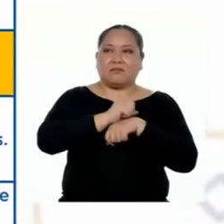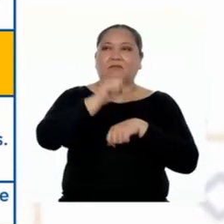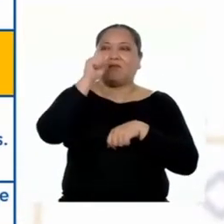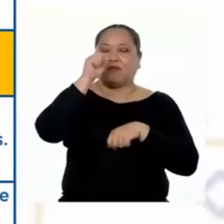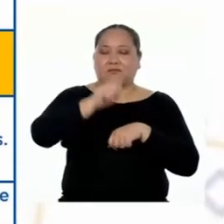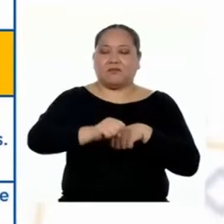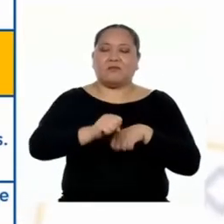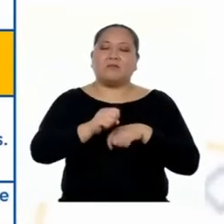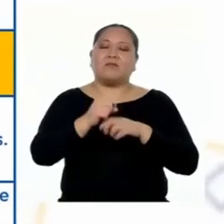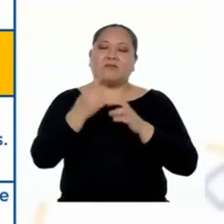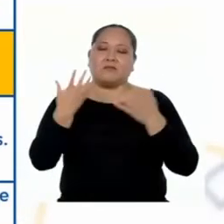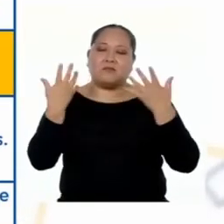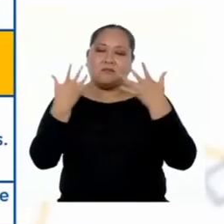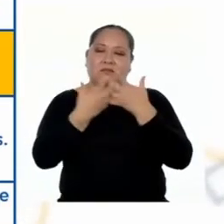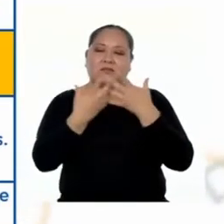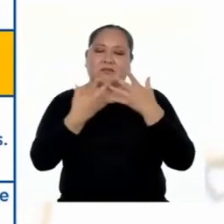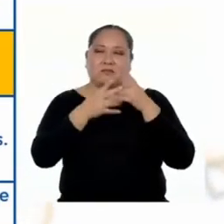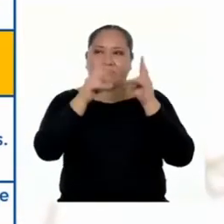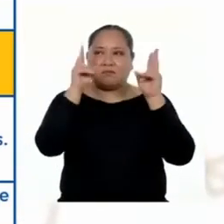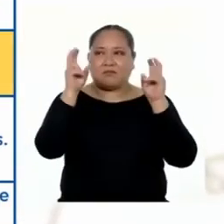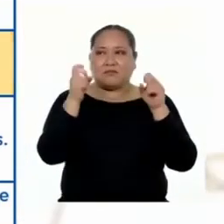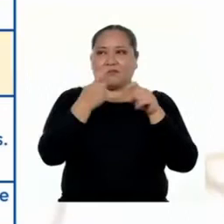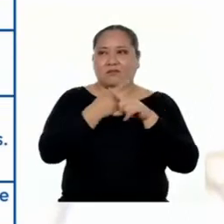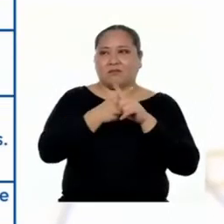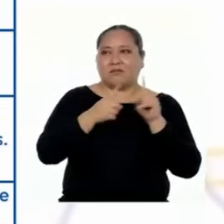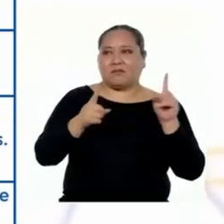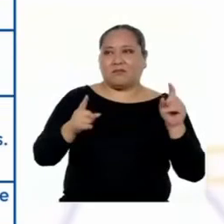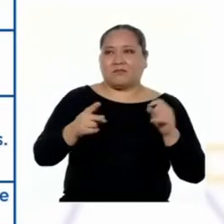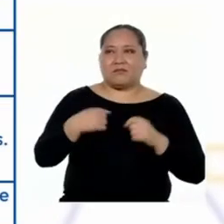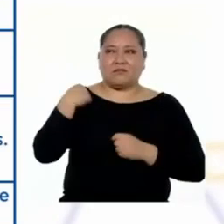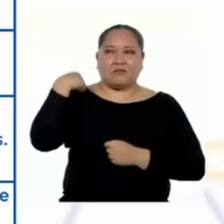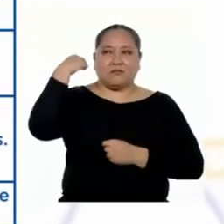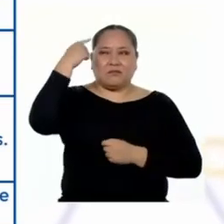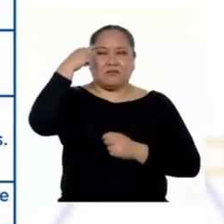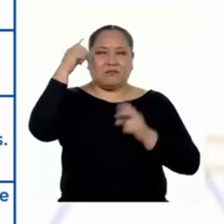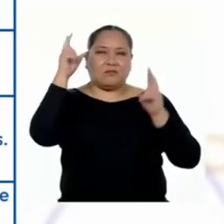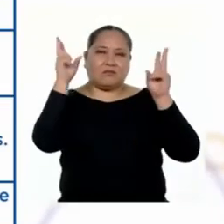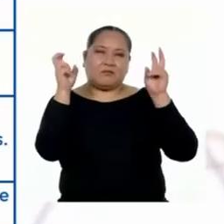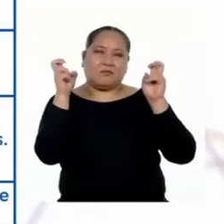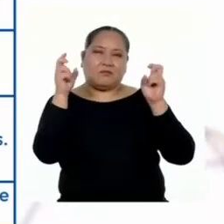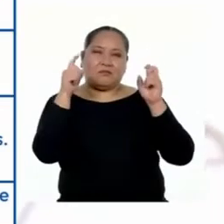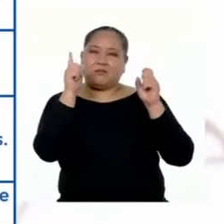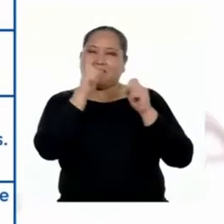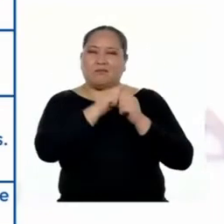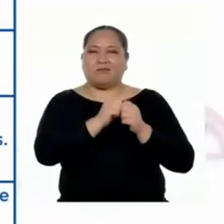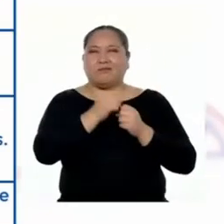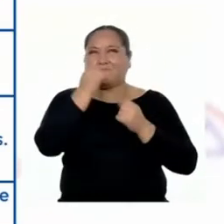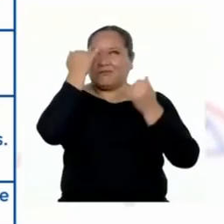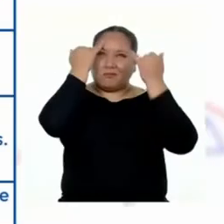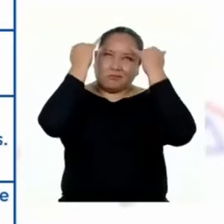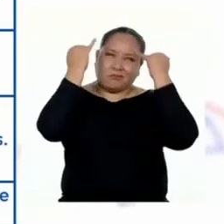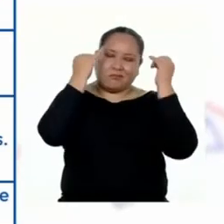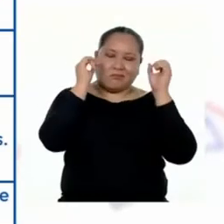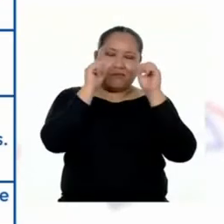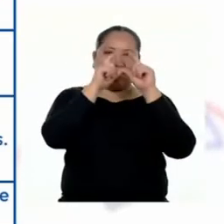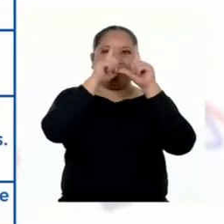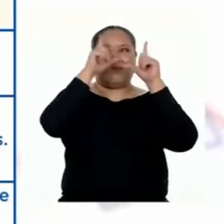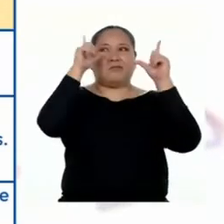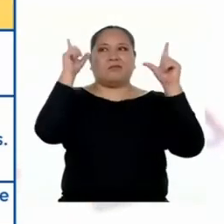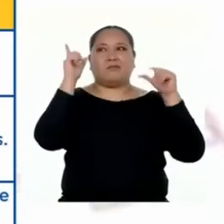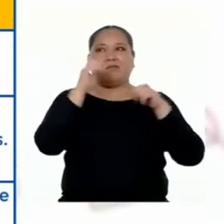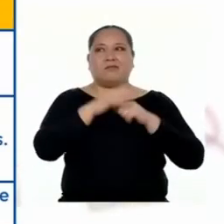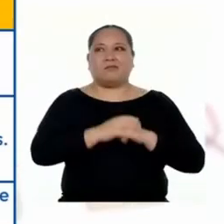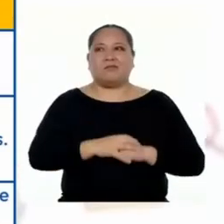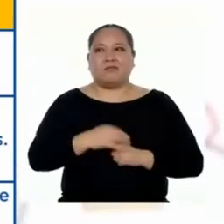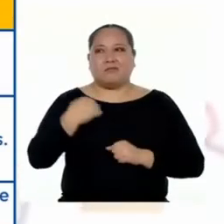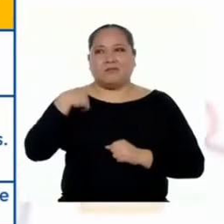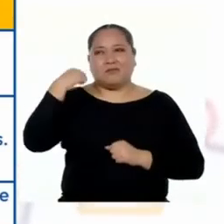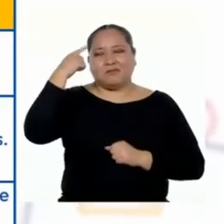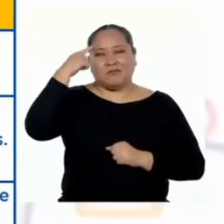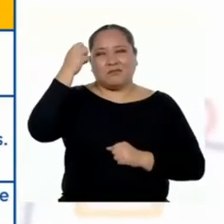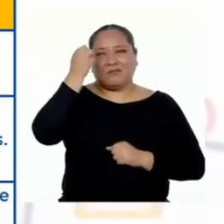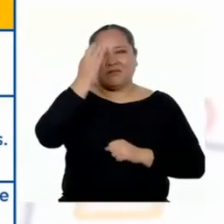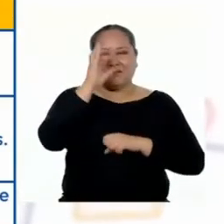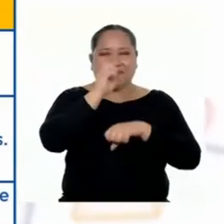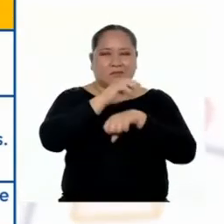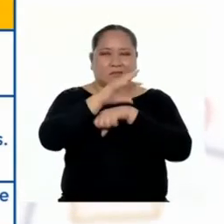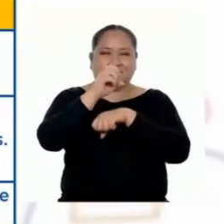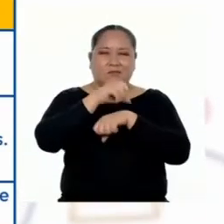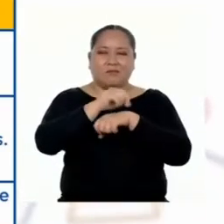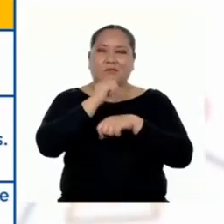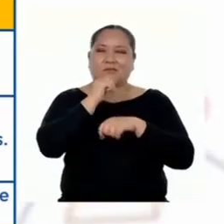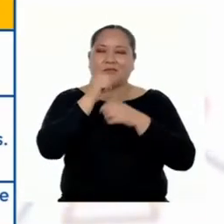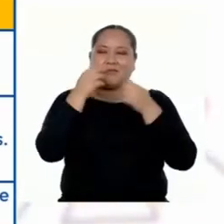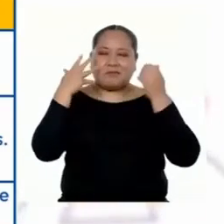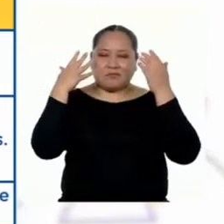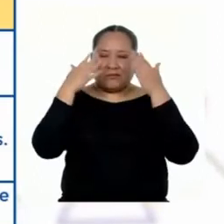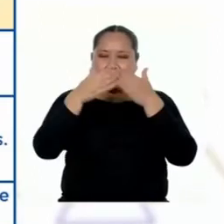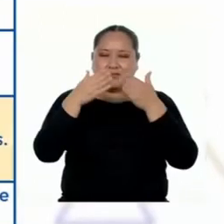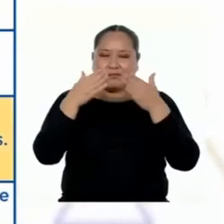sí responden al tema. Pero pienso que mi título no es tan creativo y creo que en algunas recomendaciones